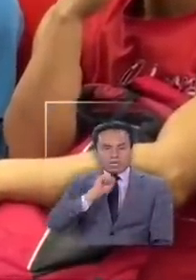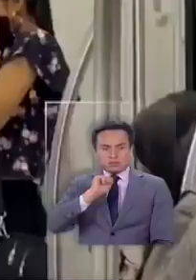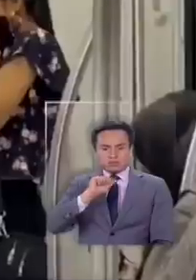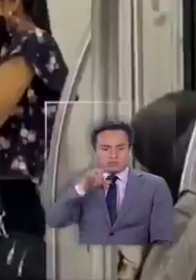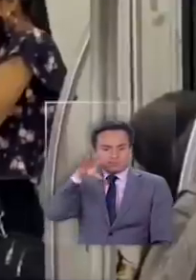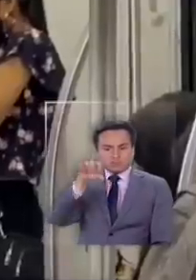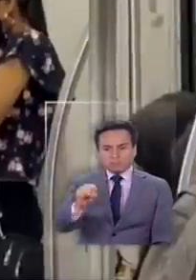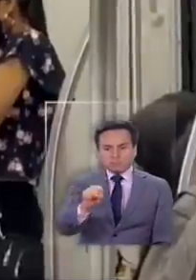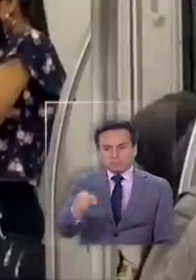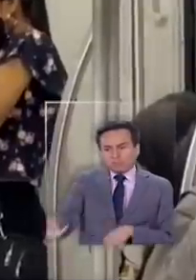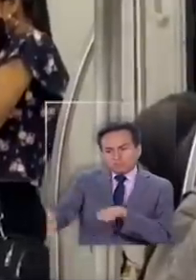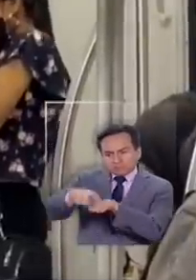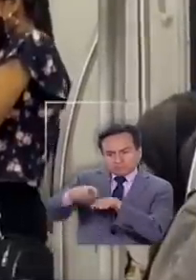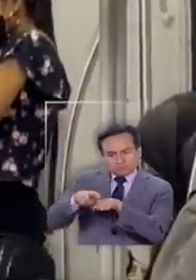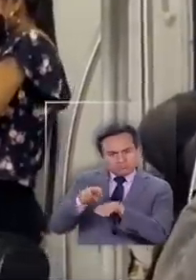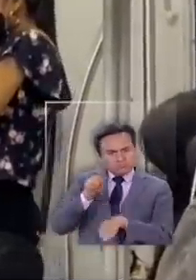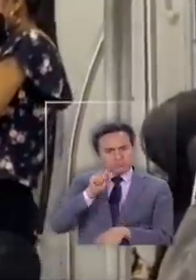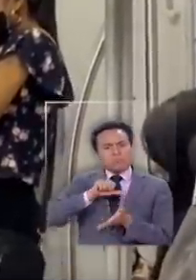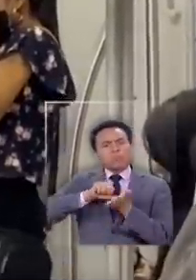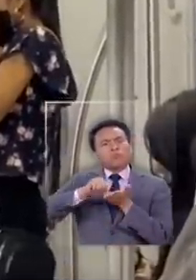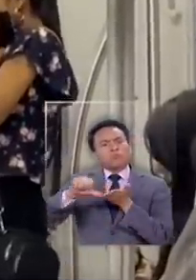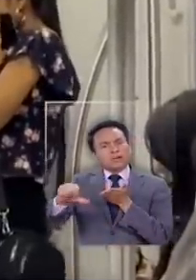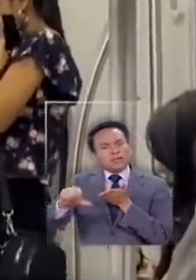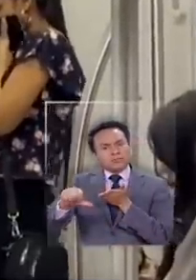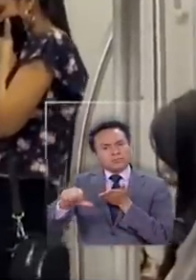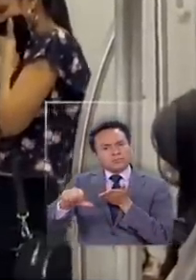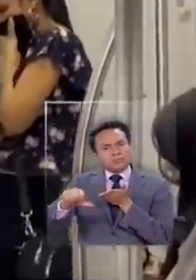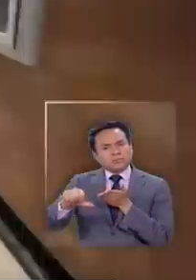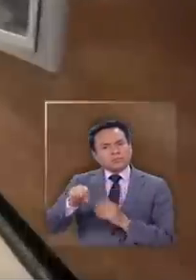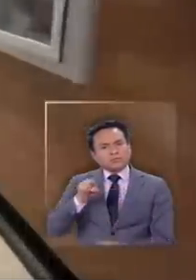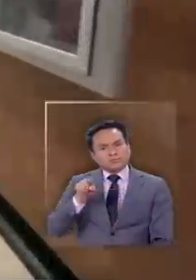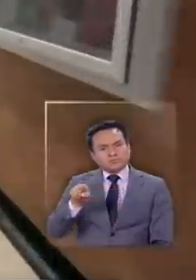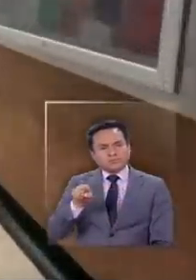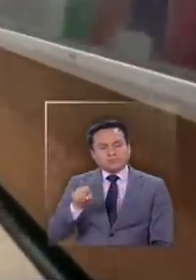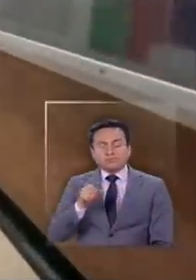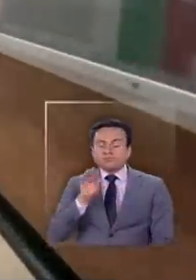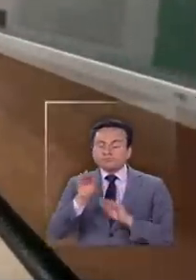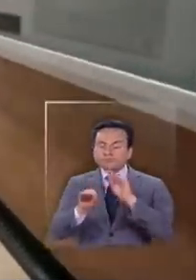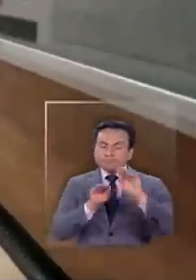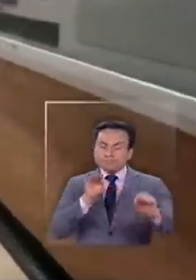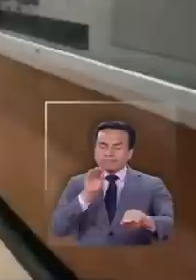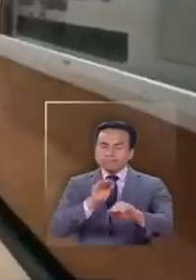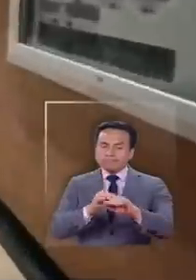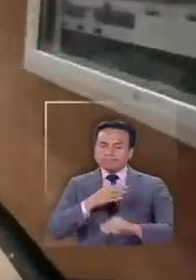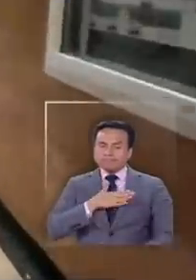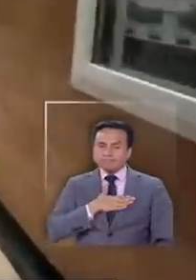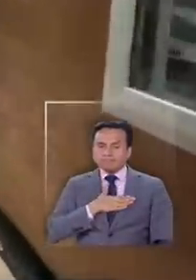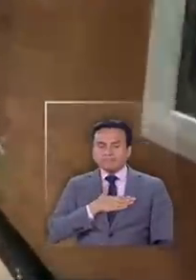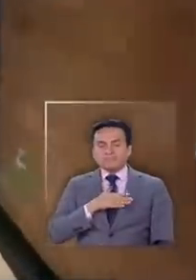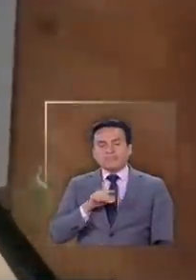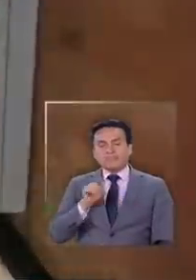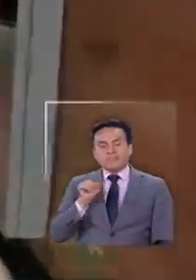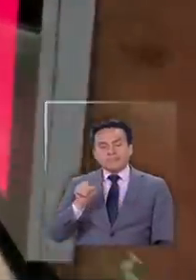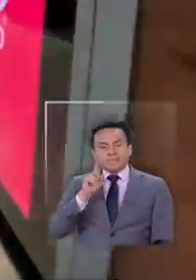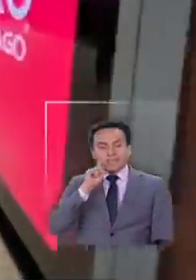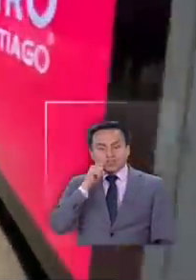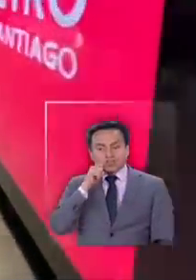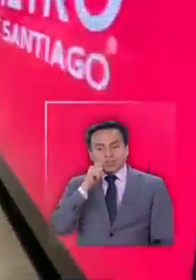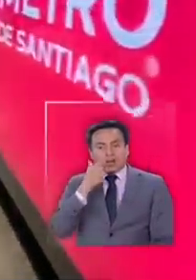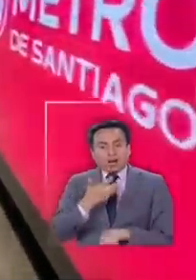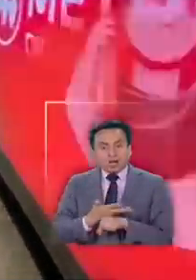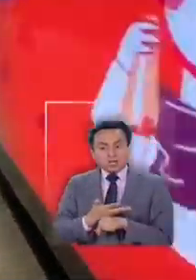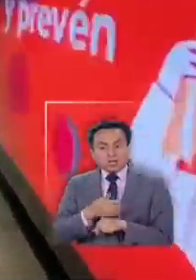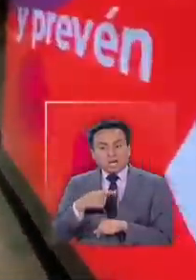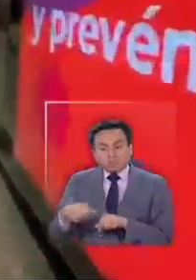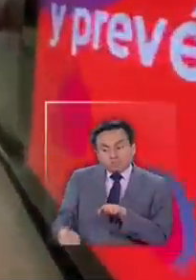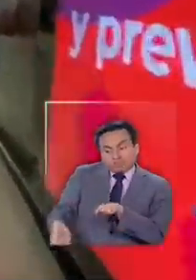son sorprendidos llevando pasajeros son multados. Y mi recomendación sería que si eso ocurre, si